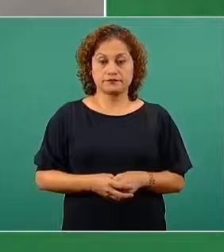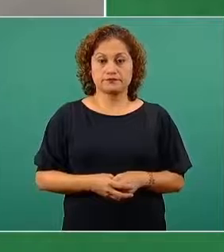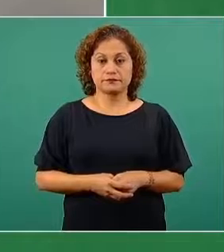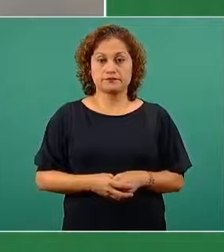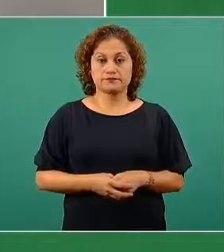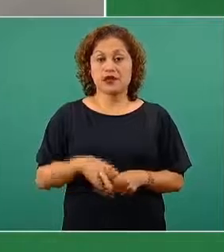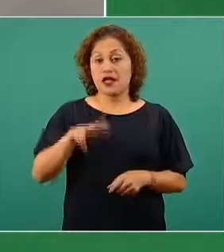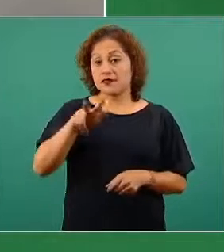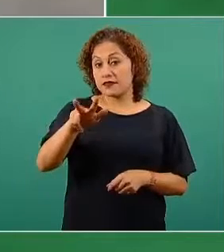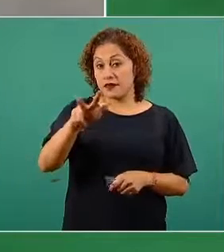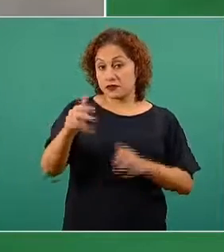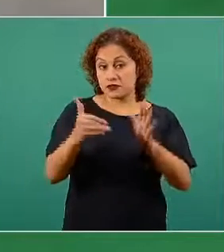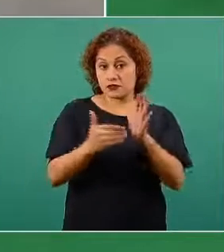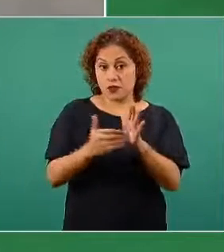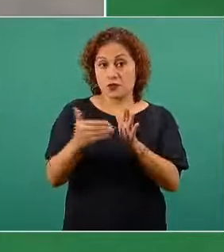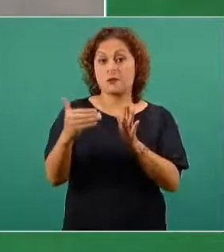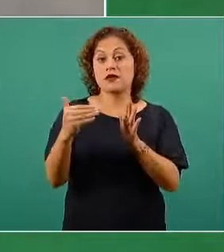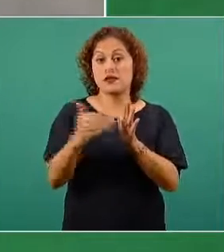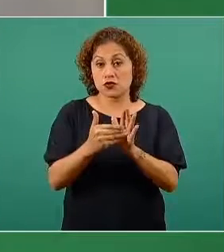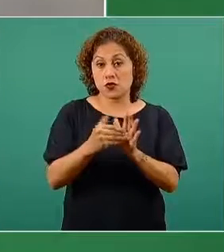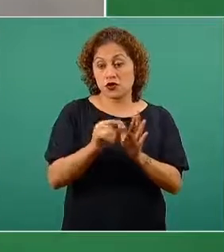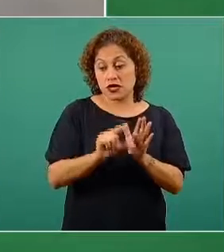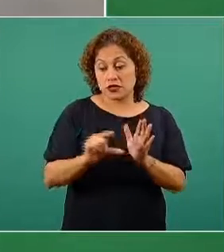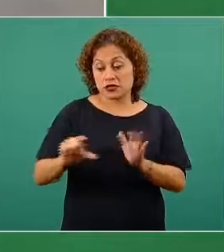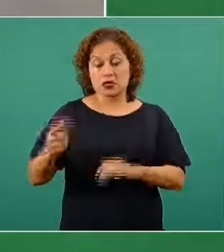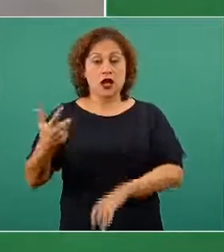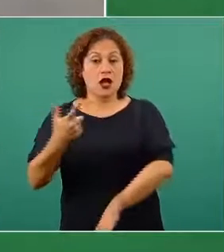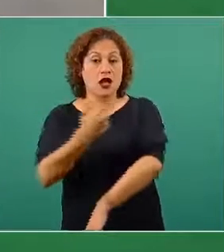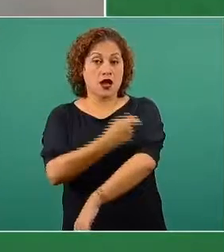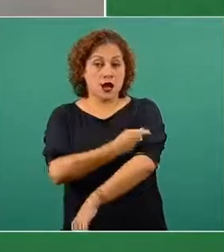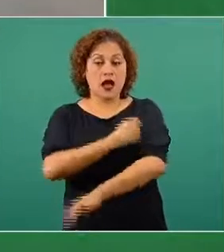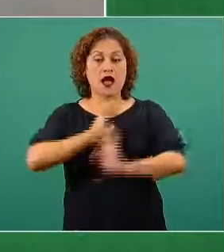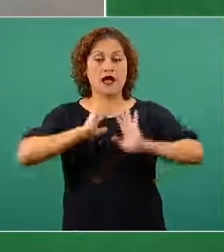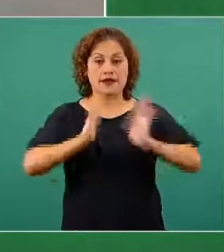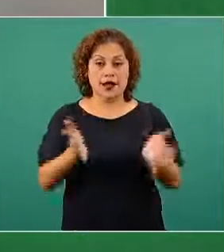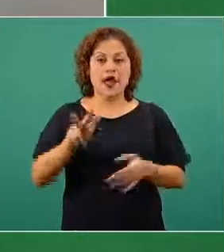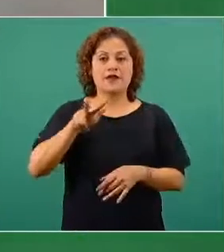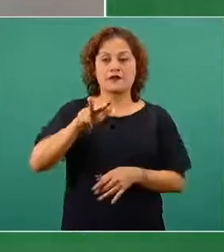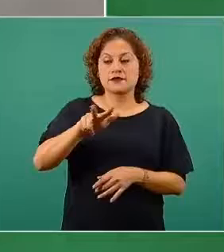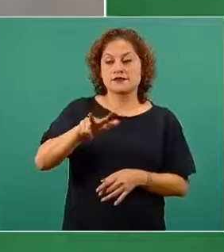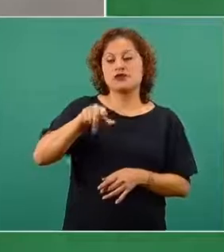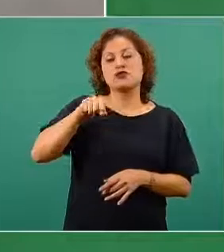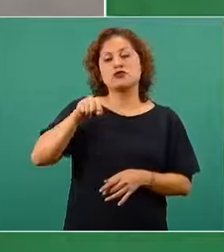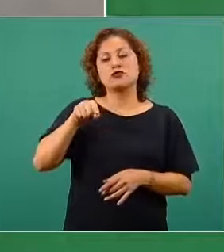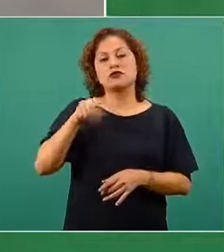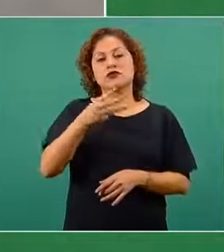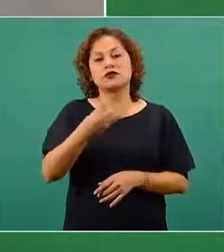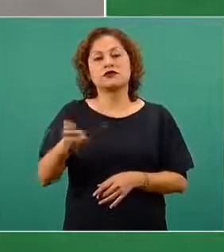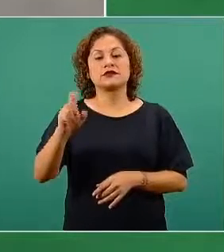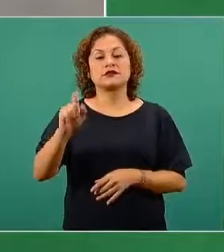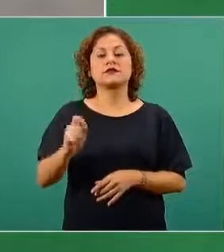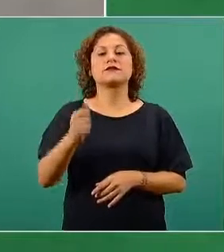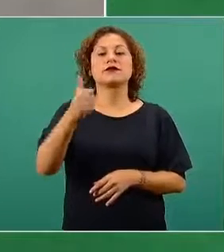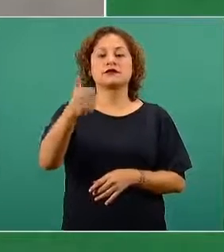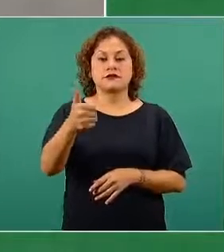18 millones de dosis se han aplicado, 18.3, 18.326